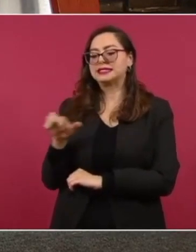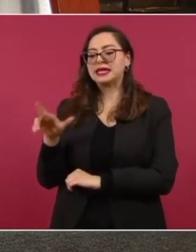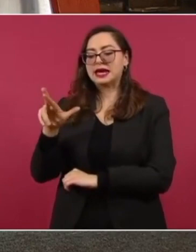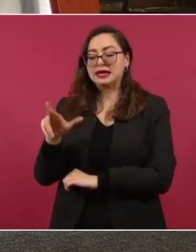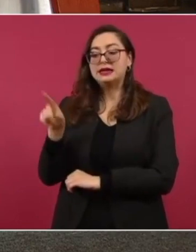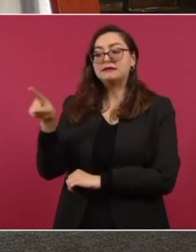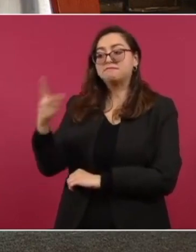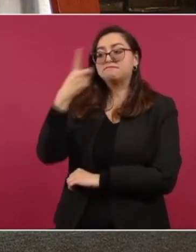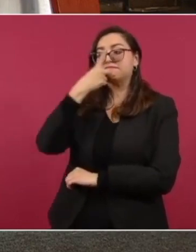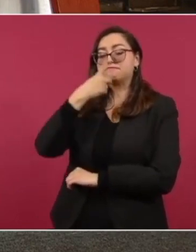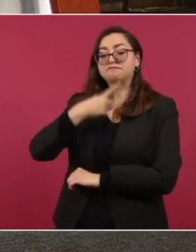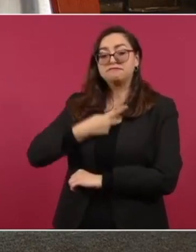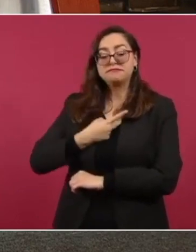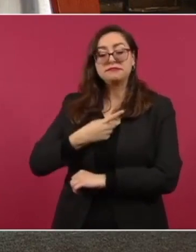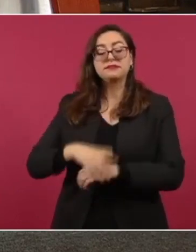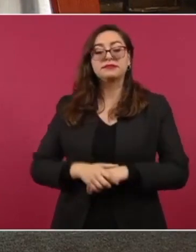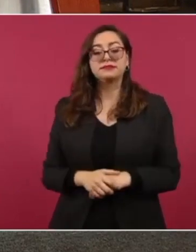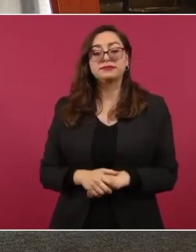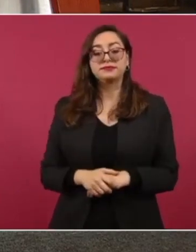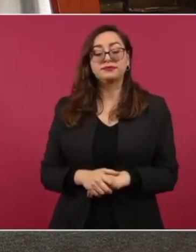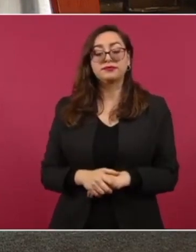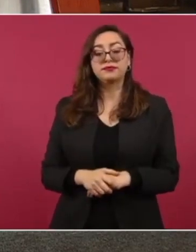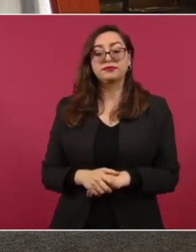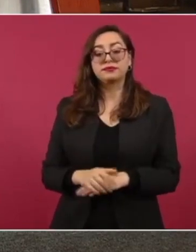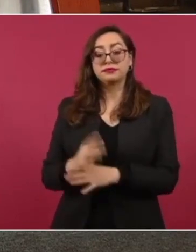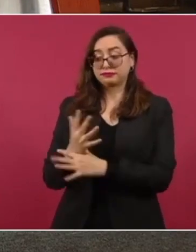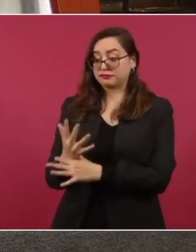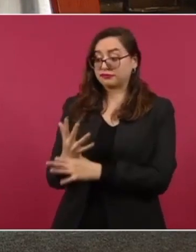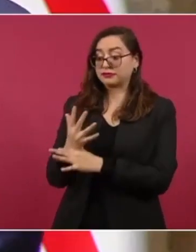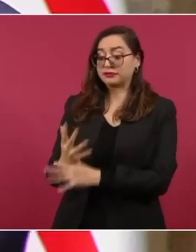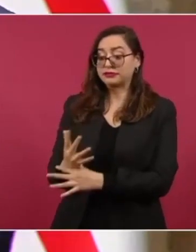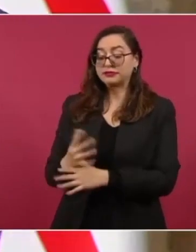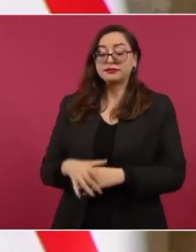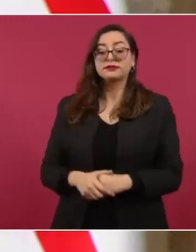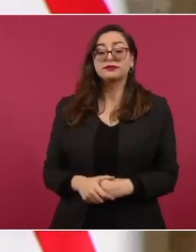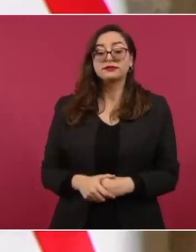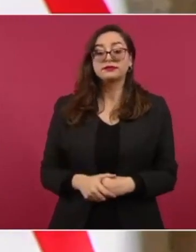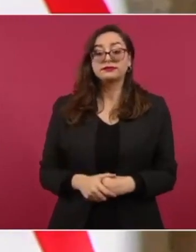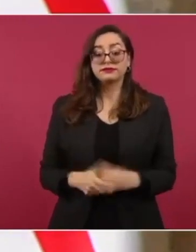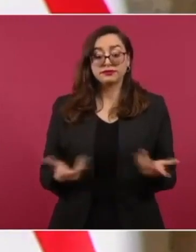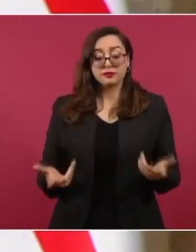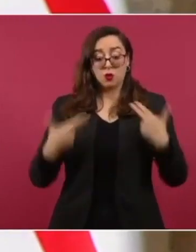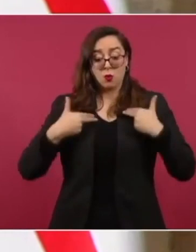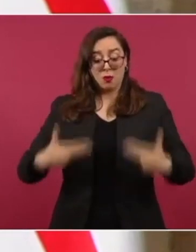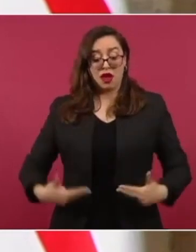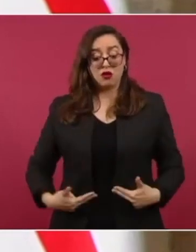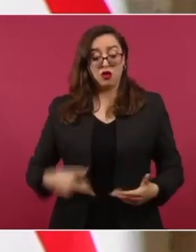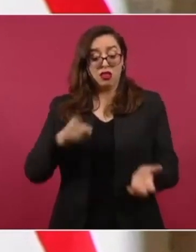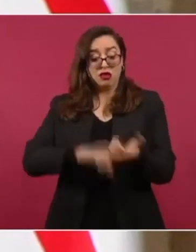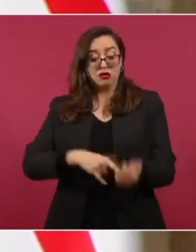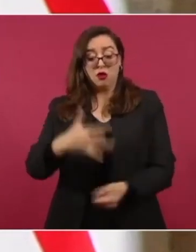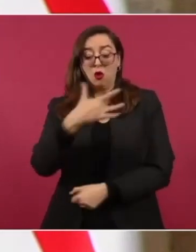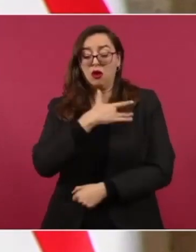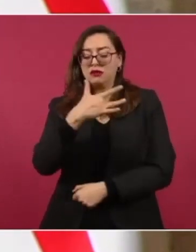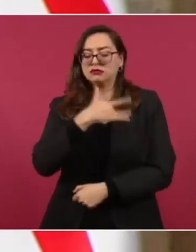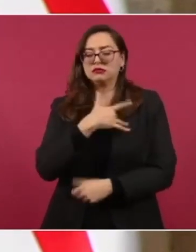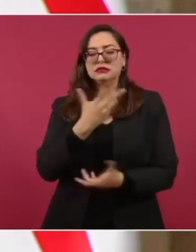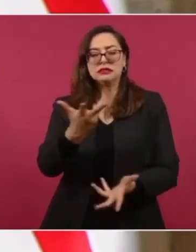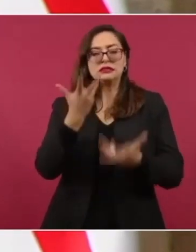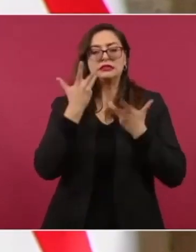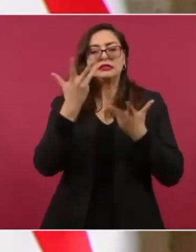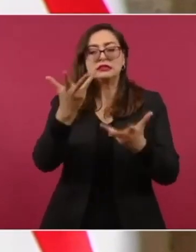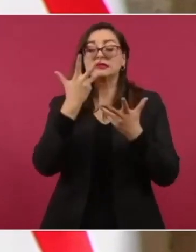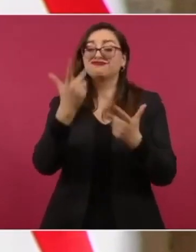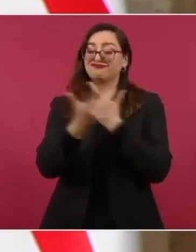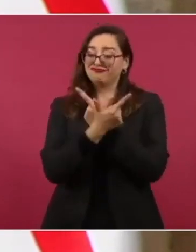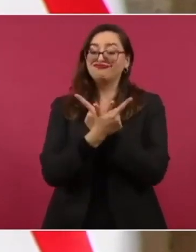es el más grande fruto que ha cuajado el corazón humano. para ser